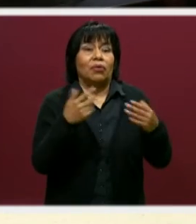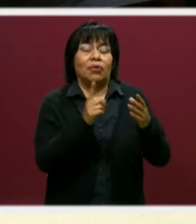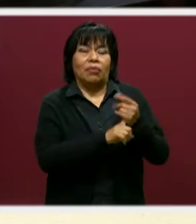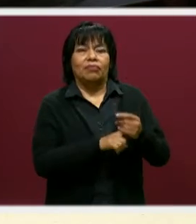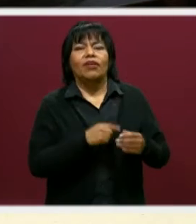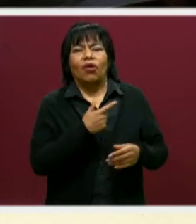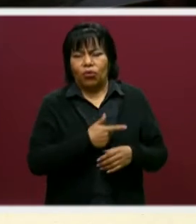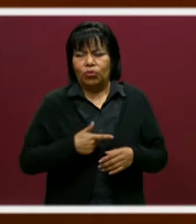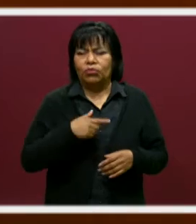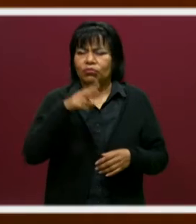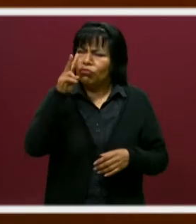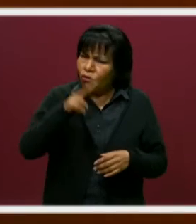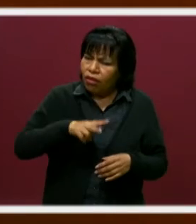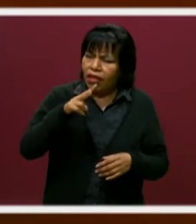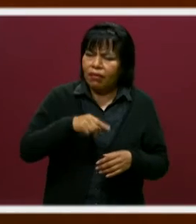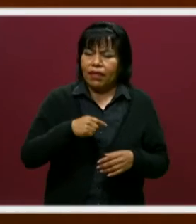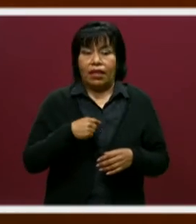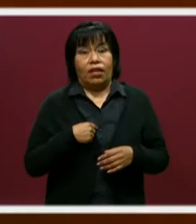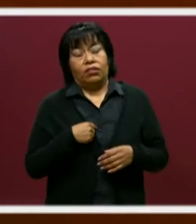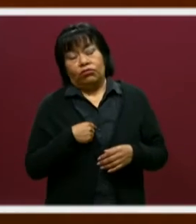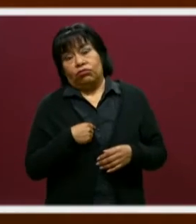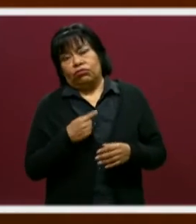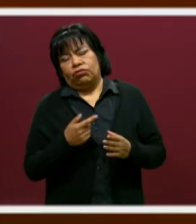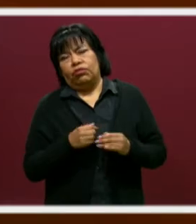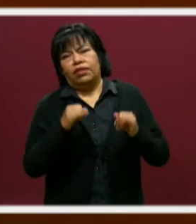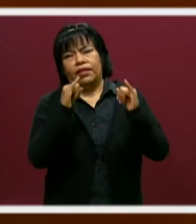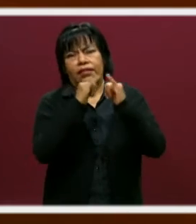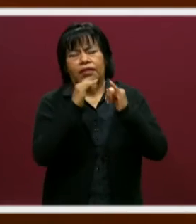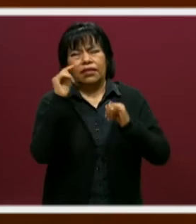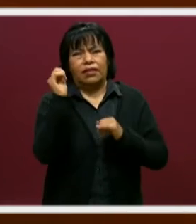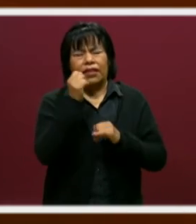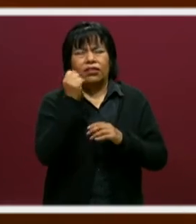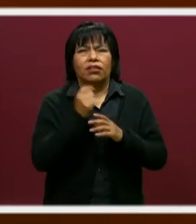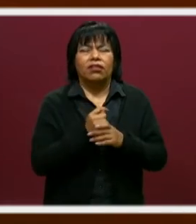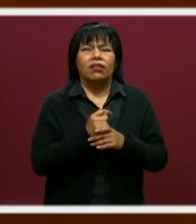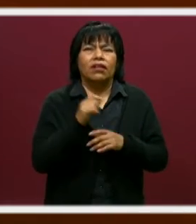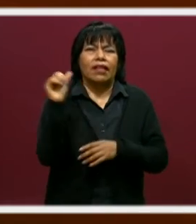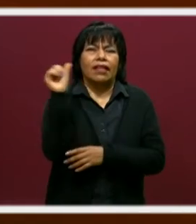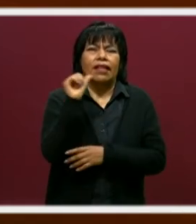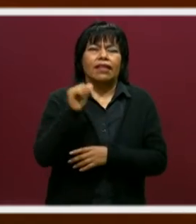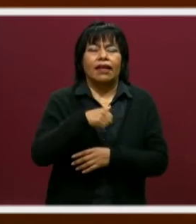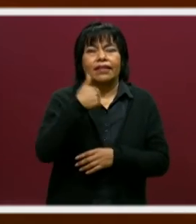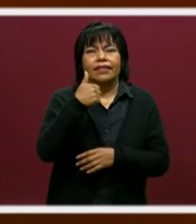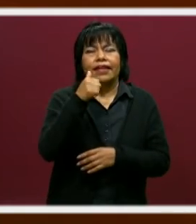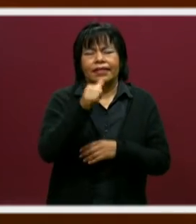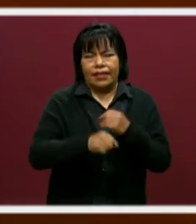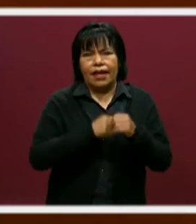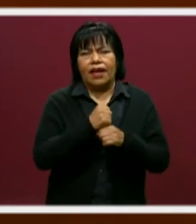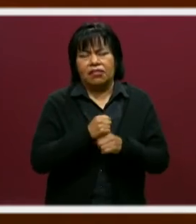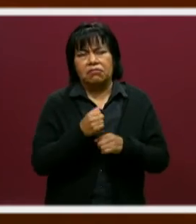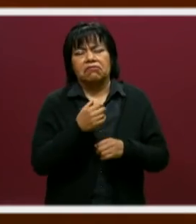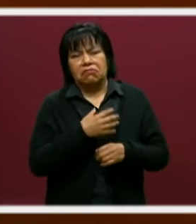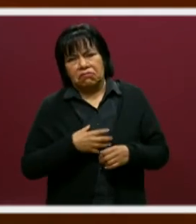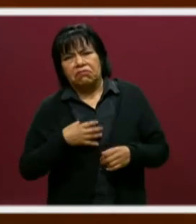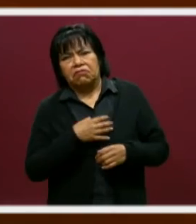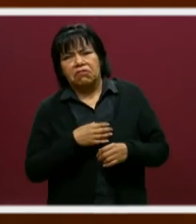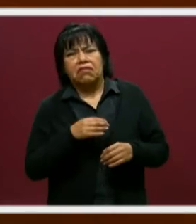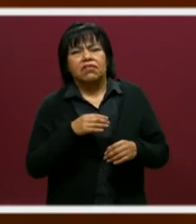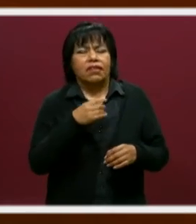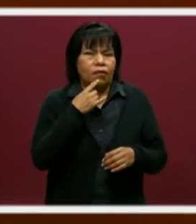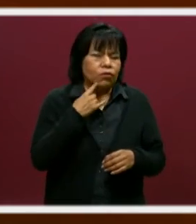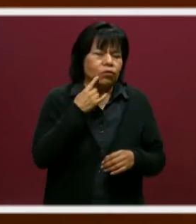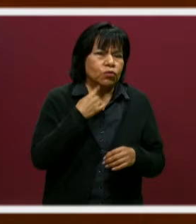gusto. La verdad es que yo pertenezco al Instituto Tecnológico Superior de Atlixco desde hace seis años. Muy contenta trabajando